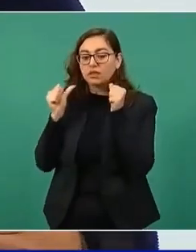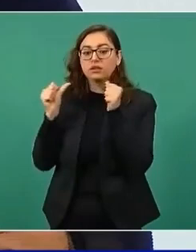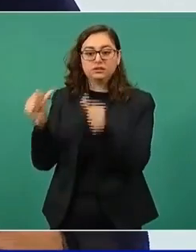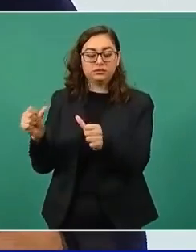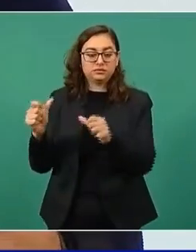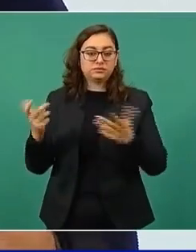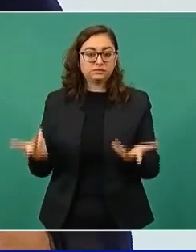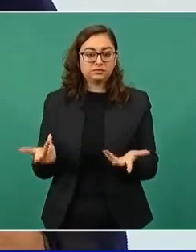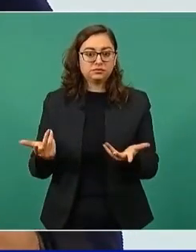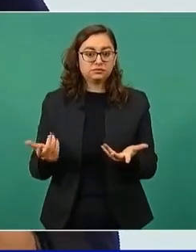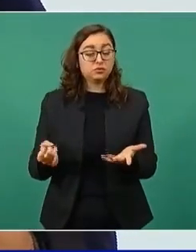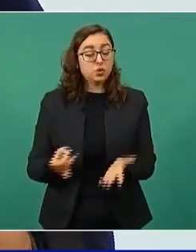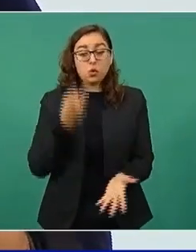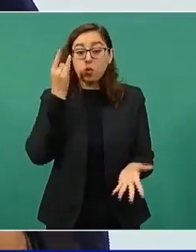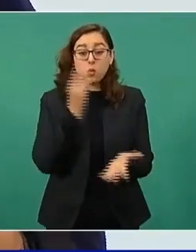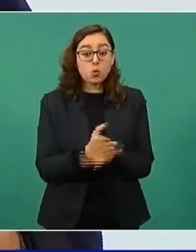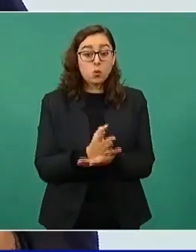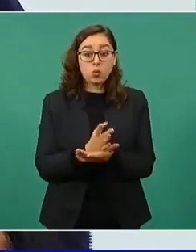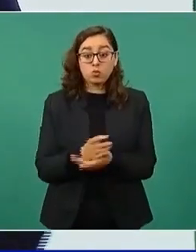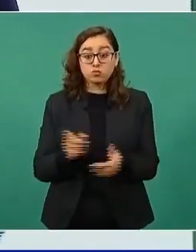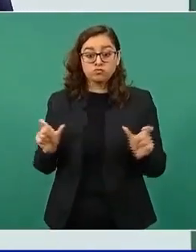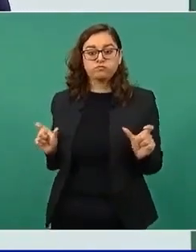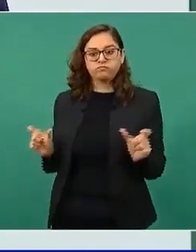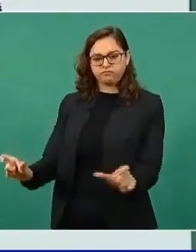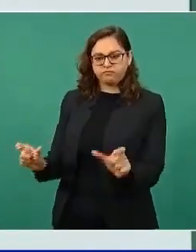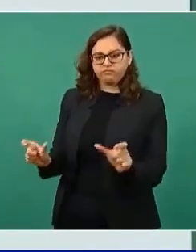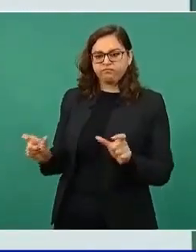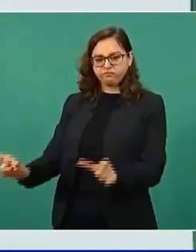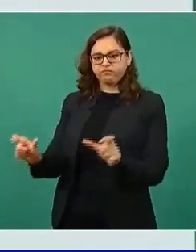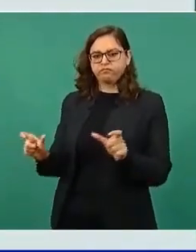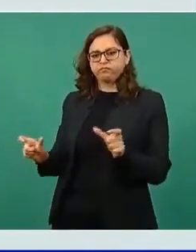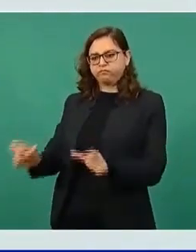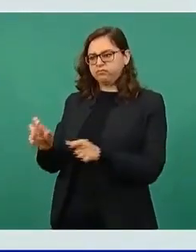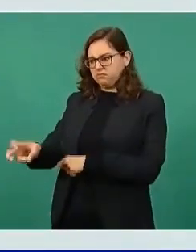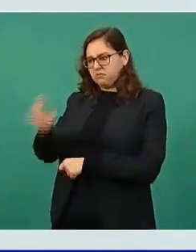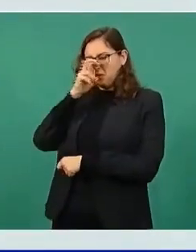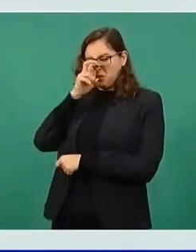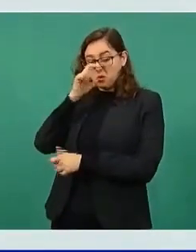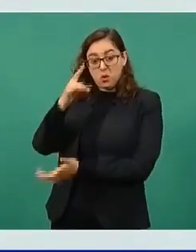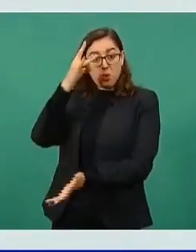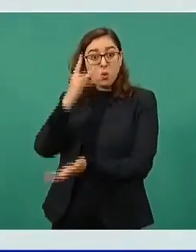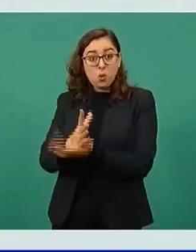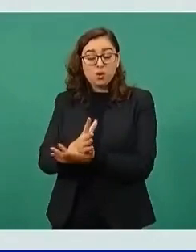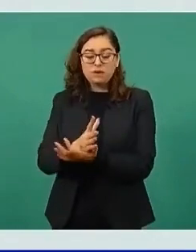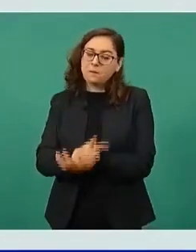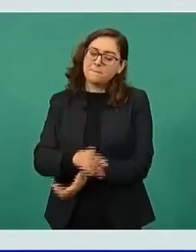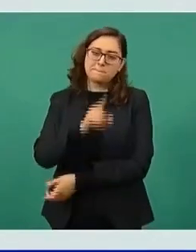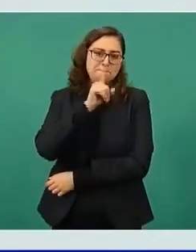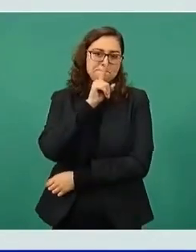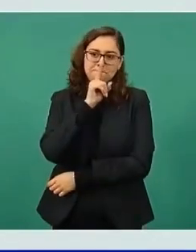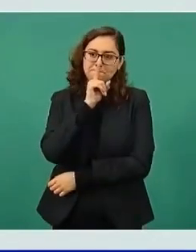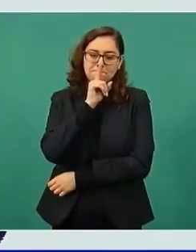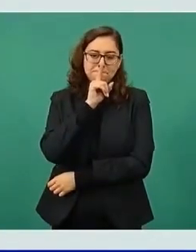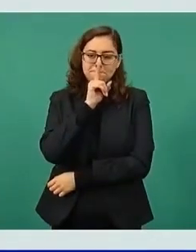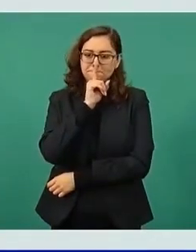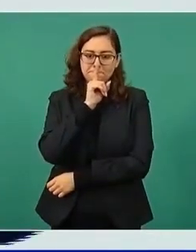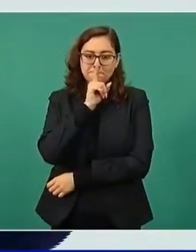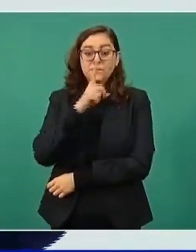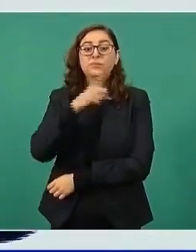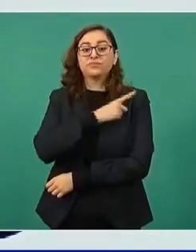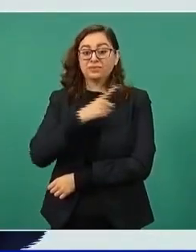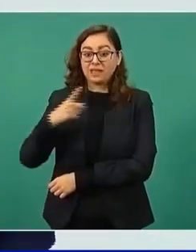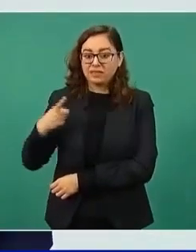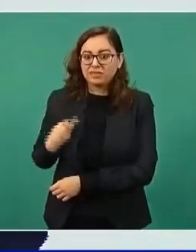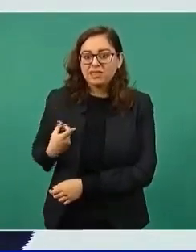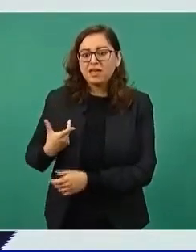reteniendo, sino buscar